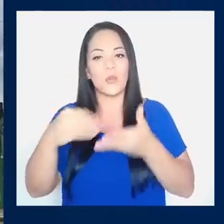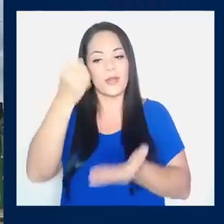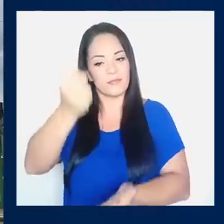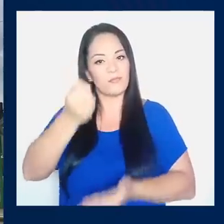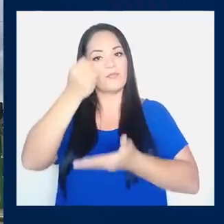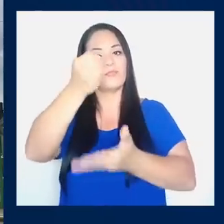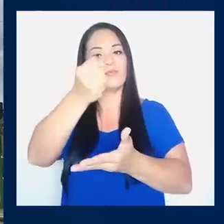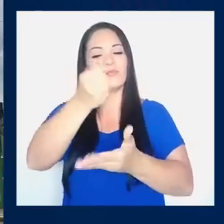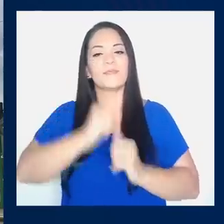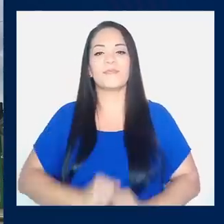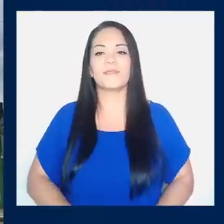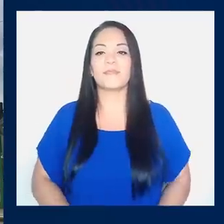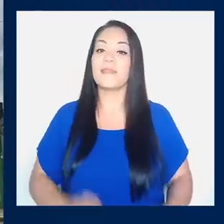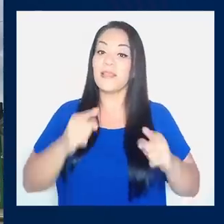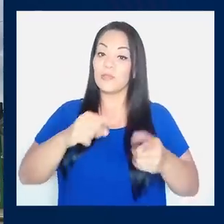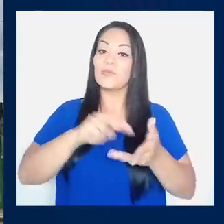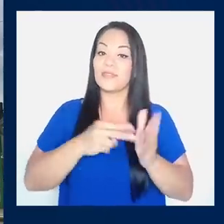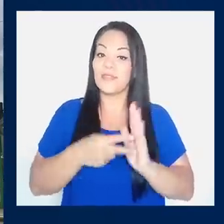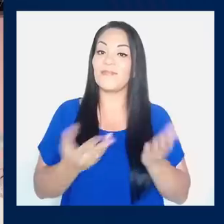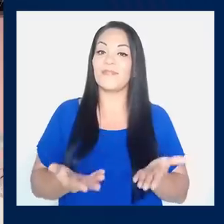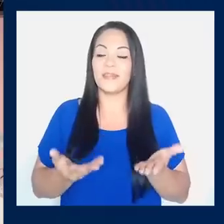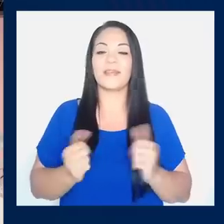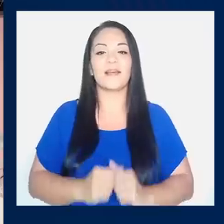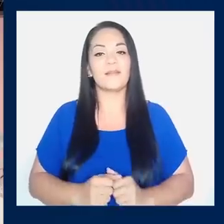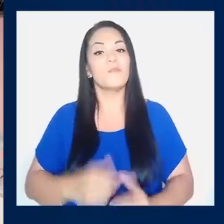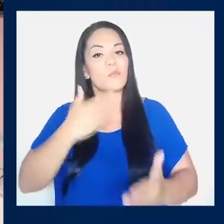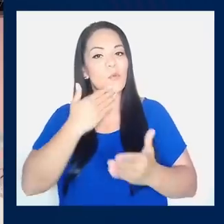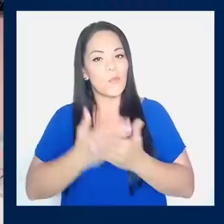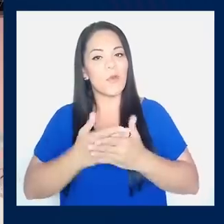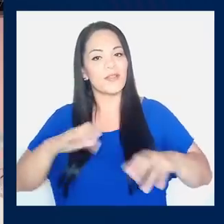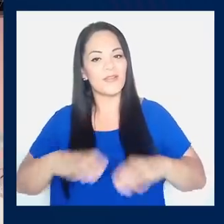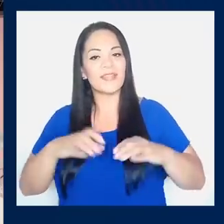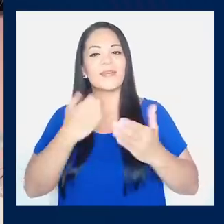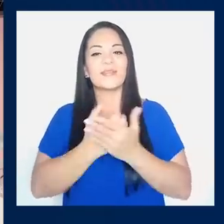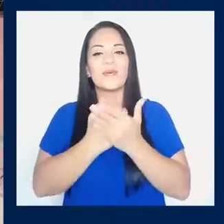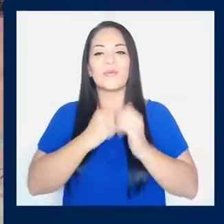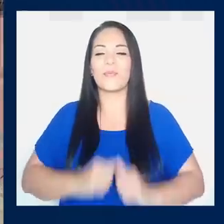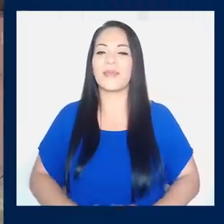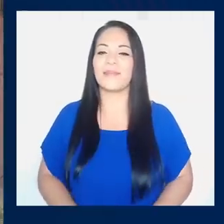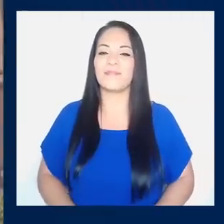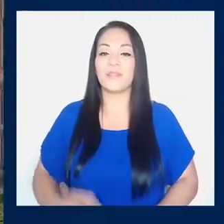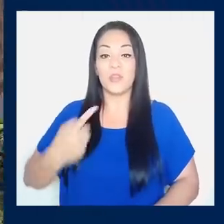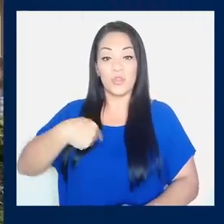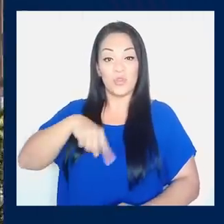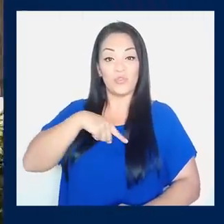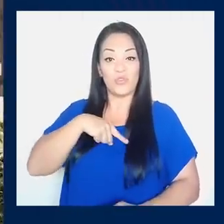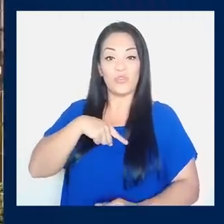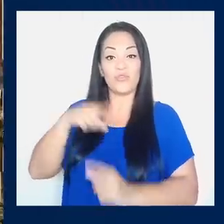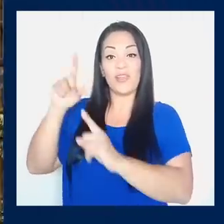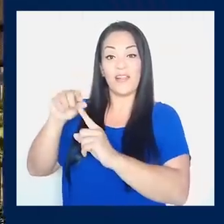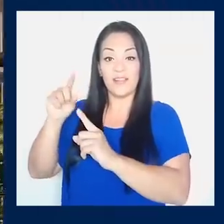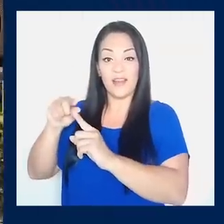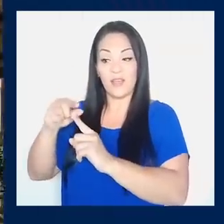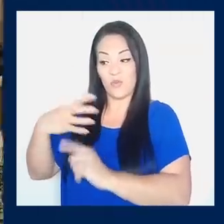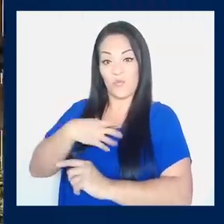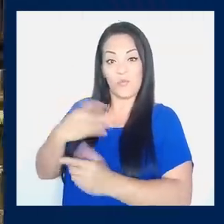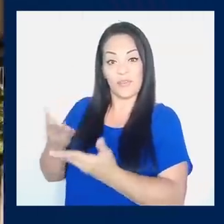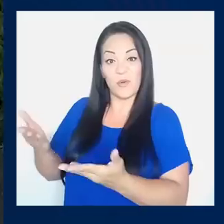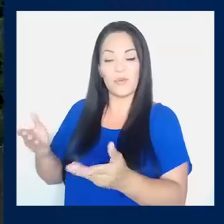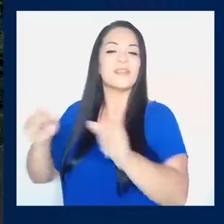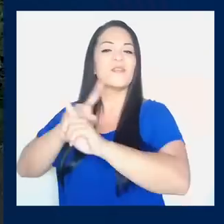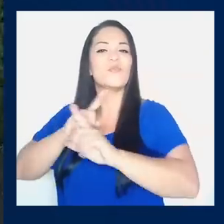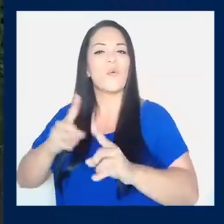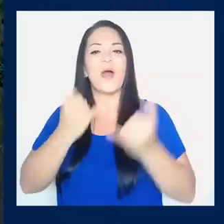de dólares que va a causar muchísima reactivación económica. No somos inquilinos de nuestros dueños,